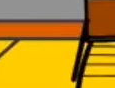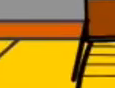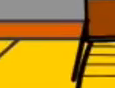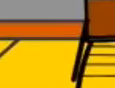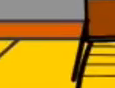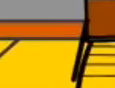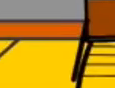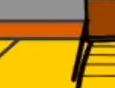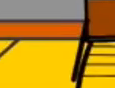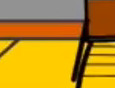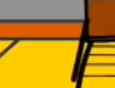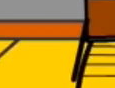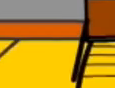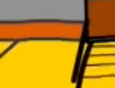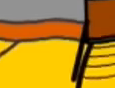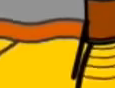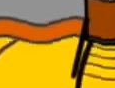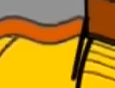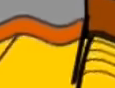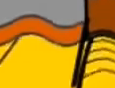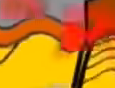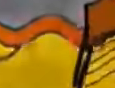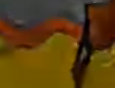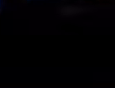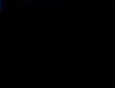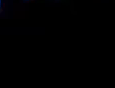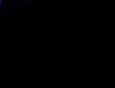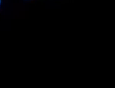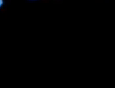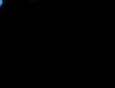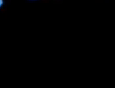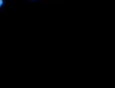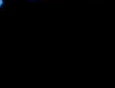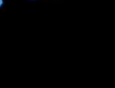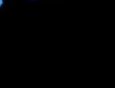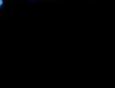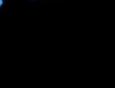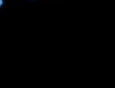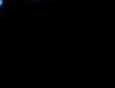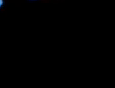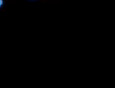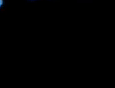8 horas para que tu cuerpo se recupere, si no previenes, si pasa.